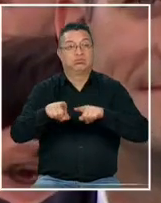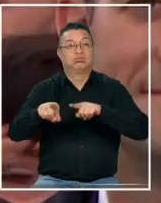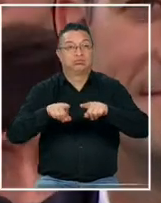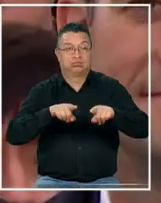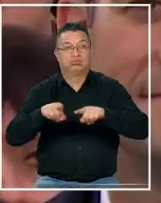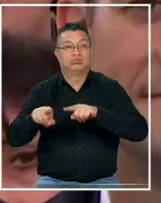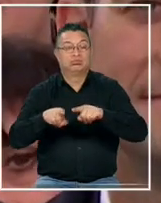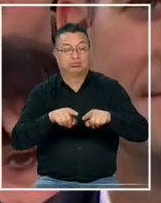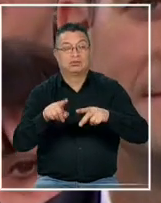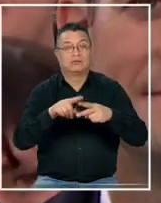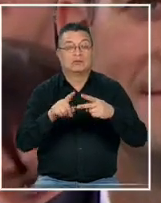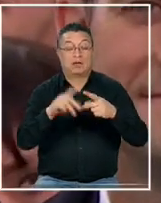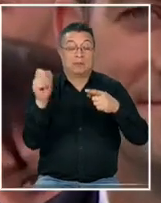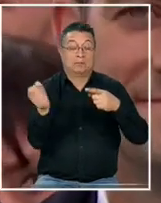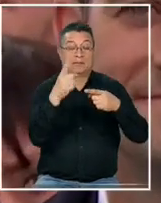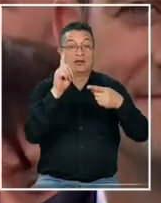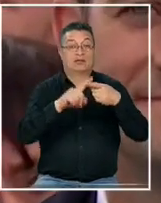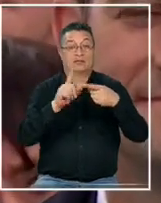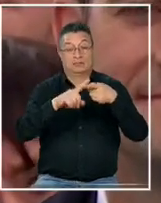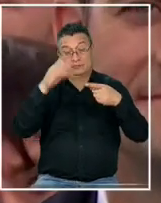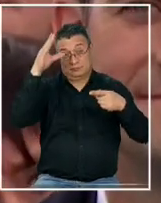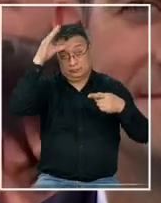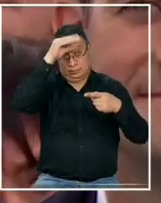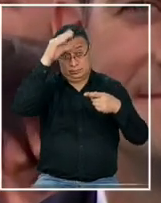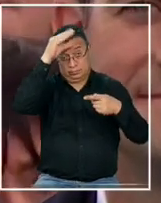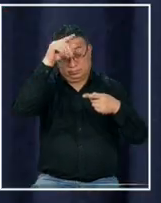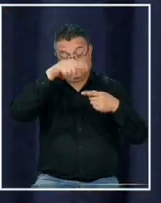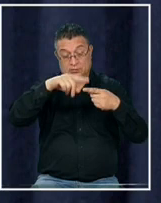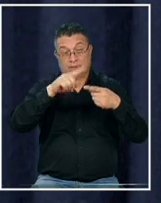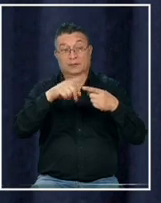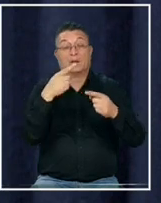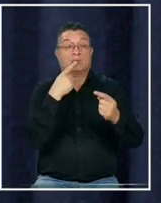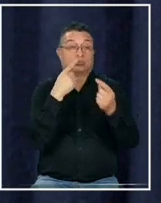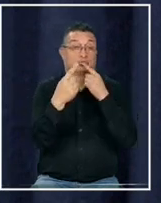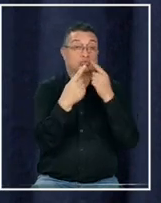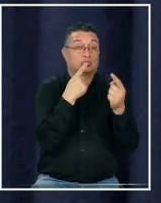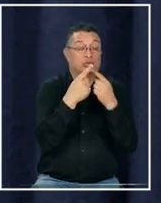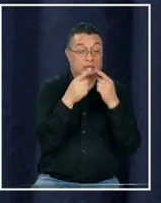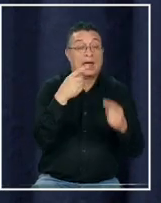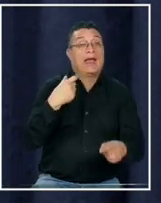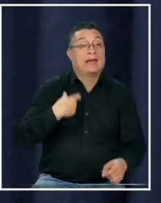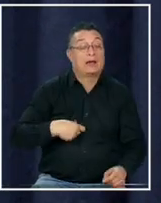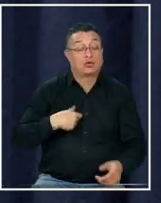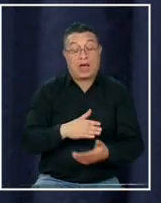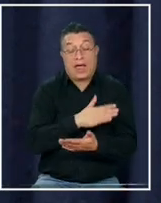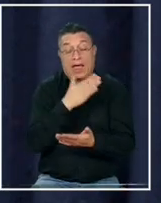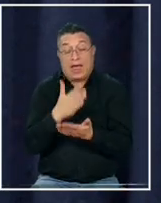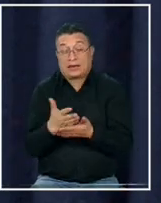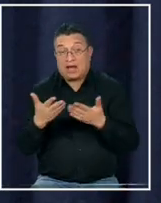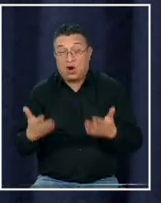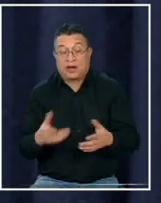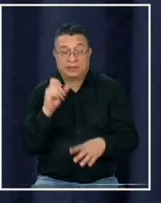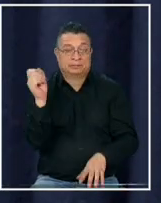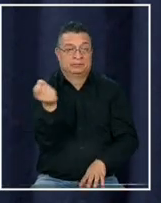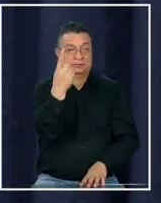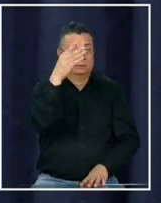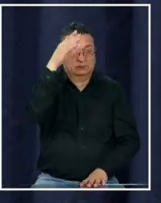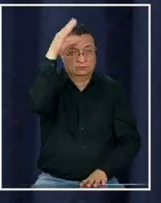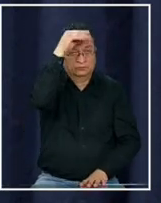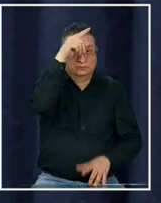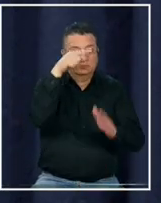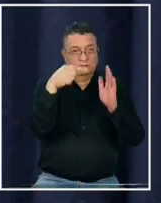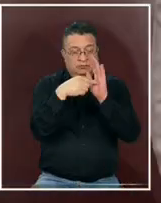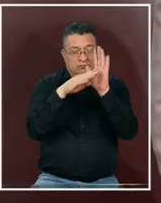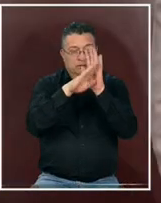peleando cabeza a cabeza el primero Donald Trump según las encuestas en Estados Unidos hasta el momento el primero sería Donald Trump